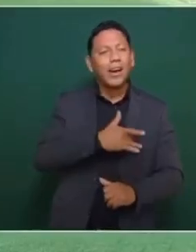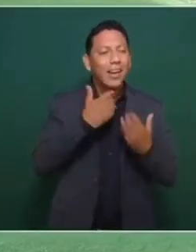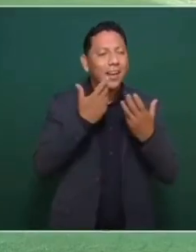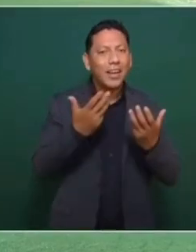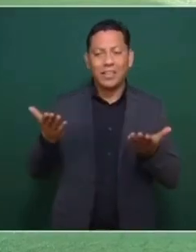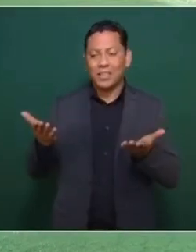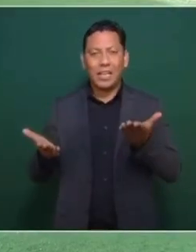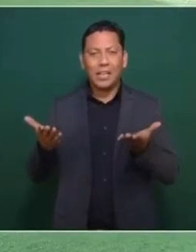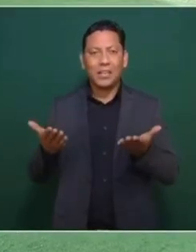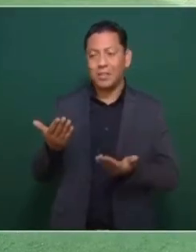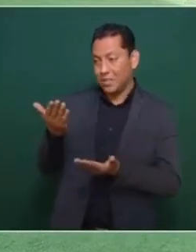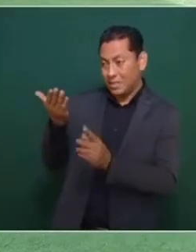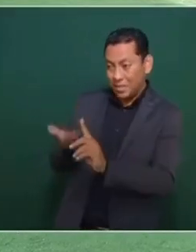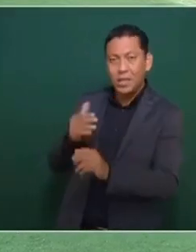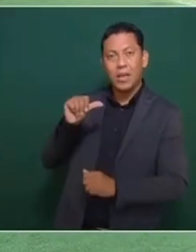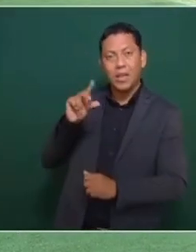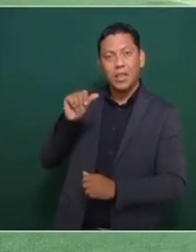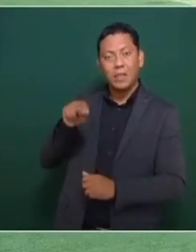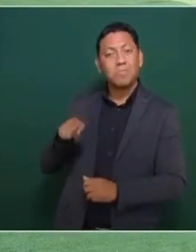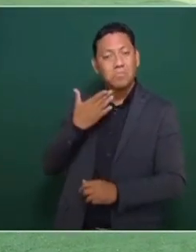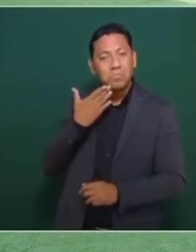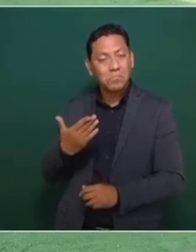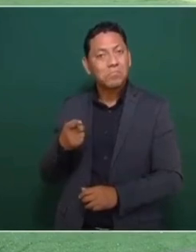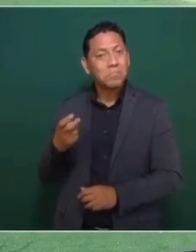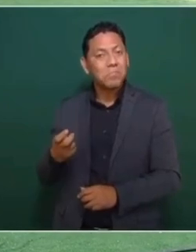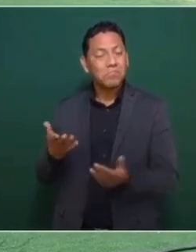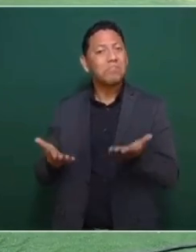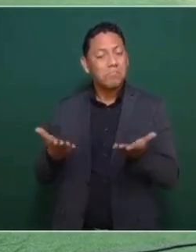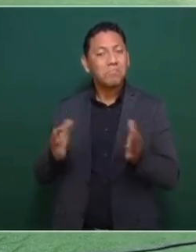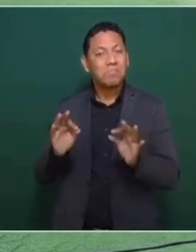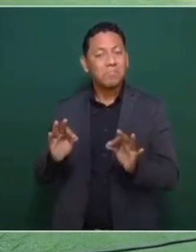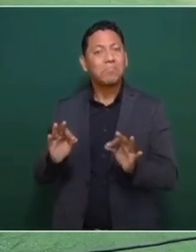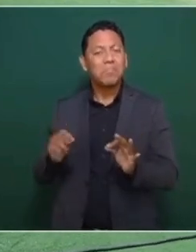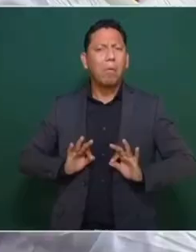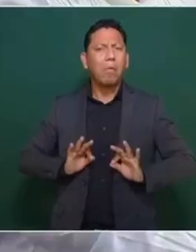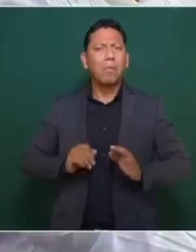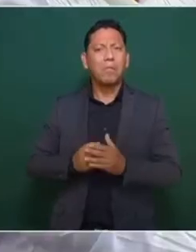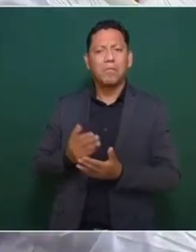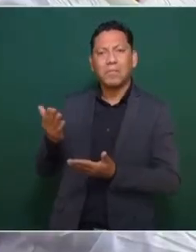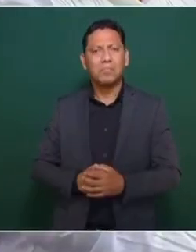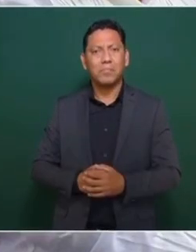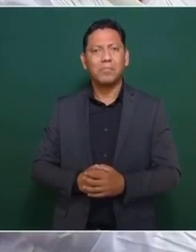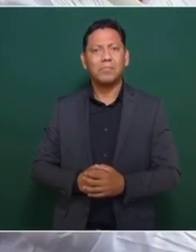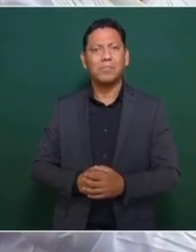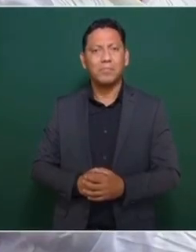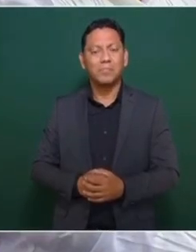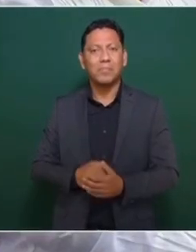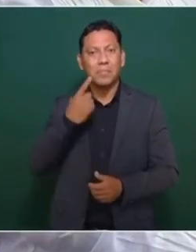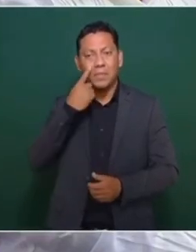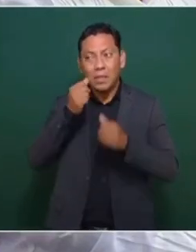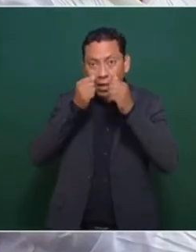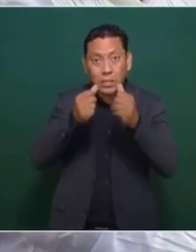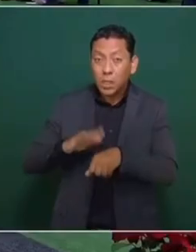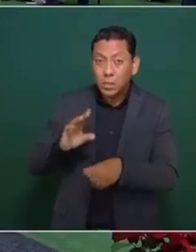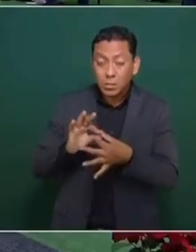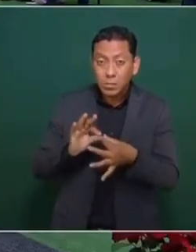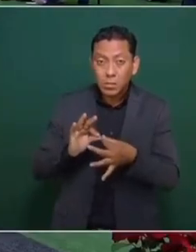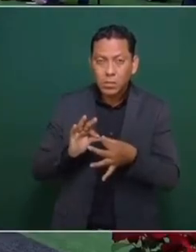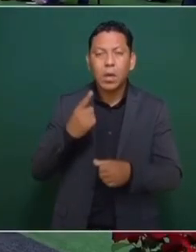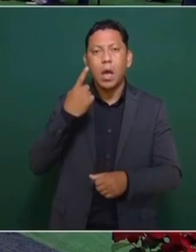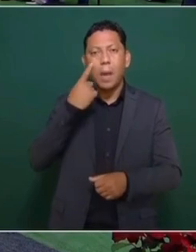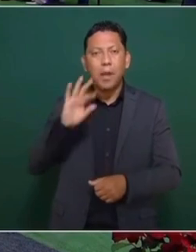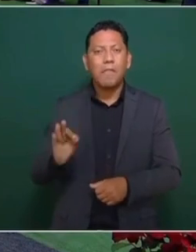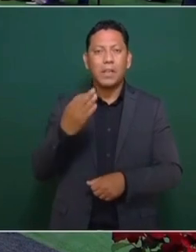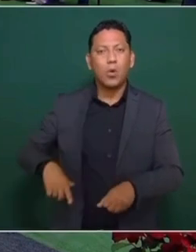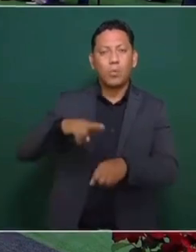tiene ese mérito, que es tranquilo, prudente, sabe, escuchar, que eso es muy importante. ¿Esta mermada